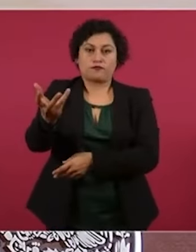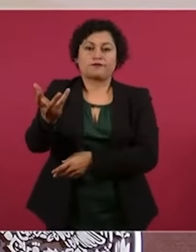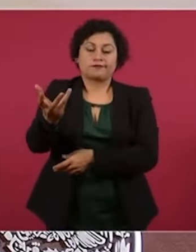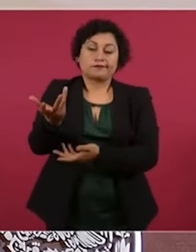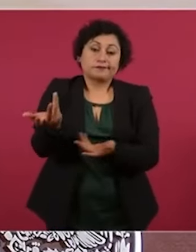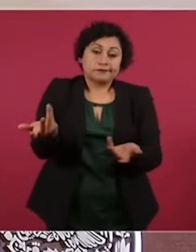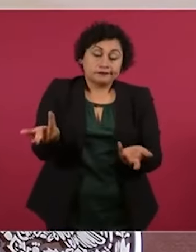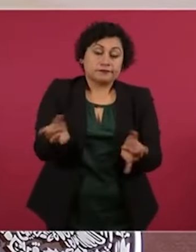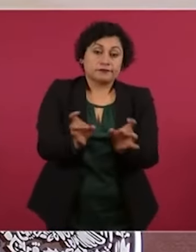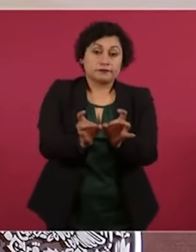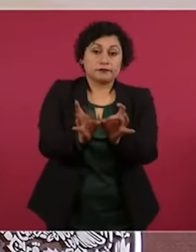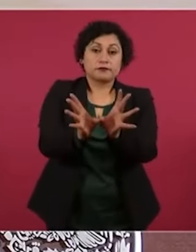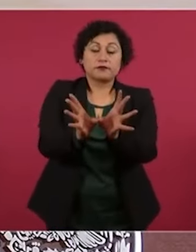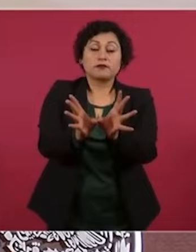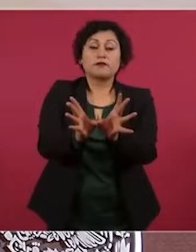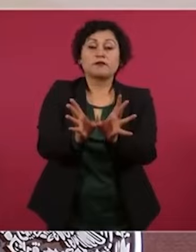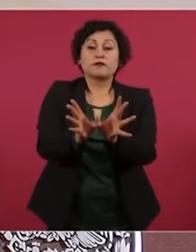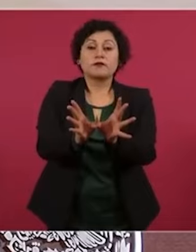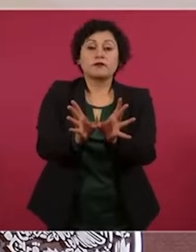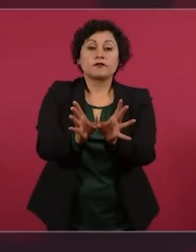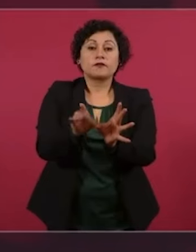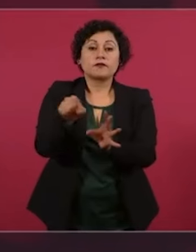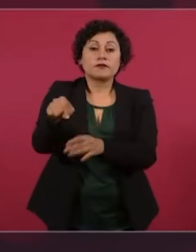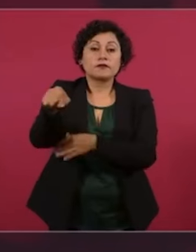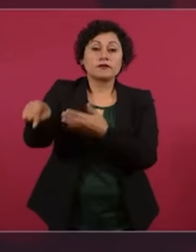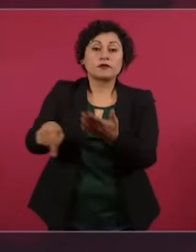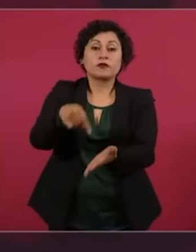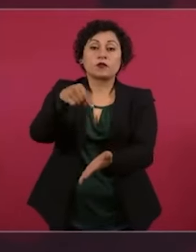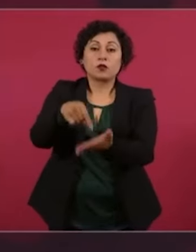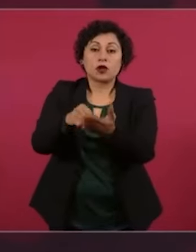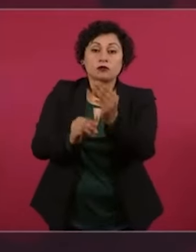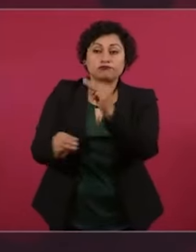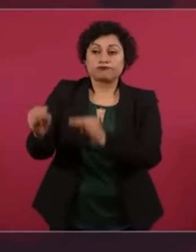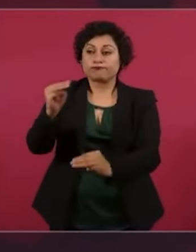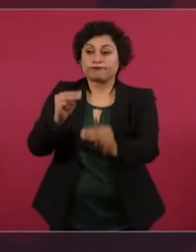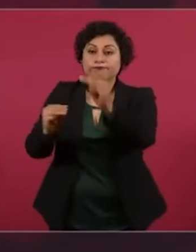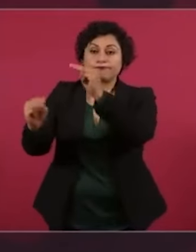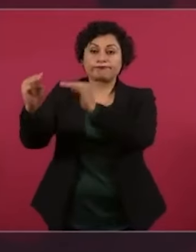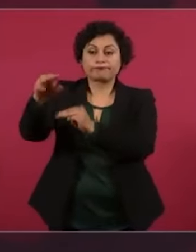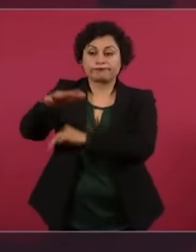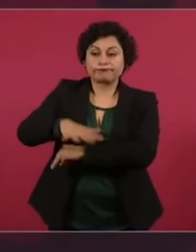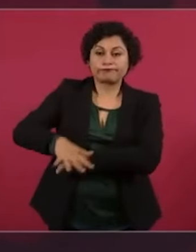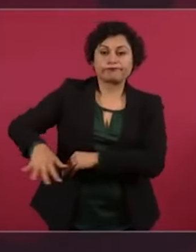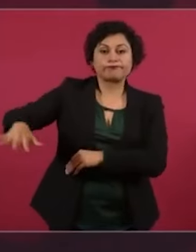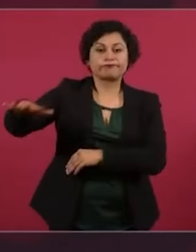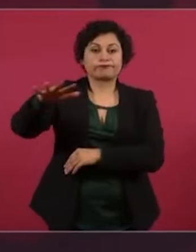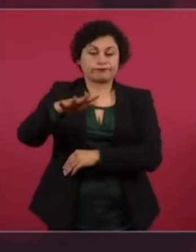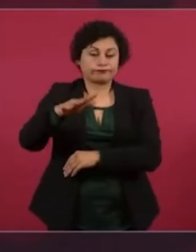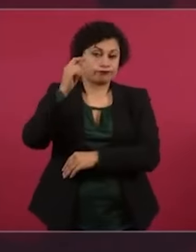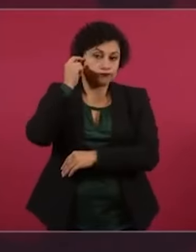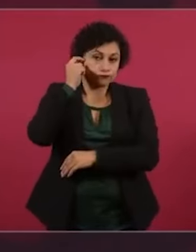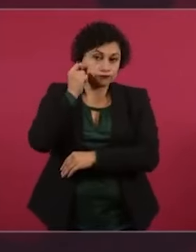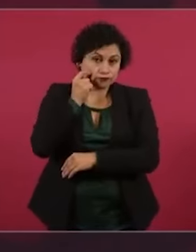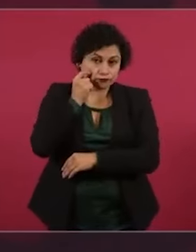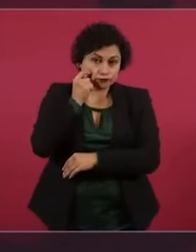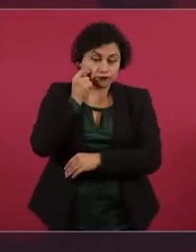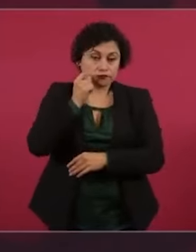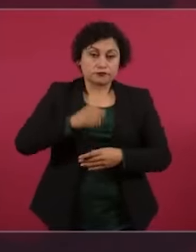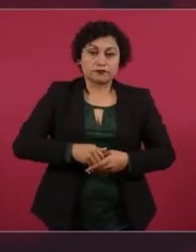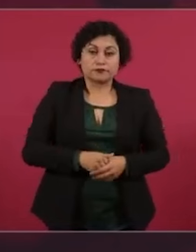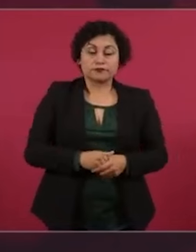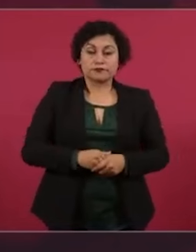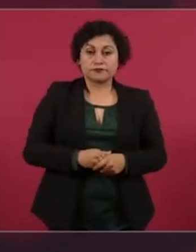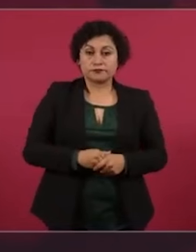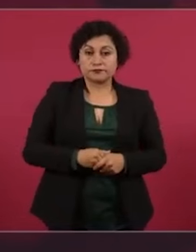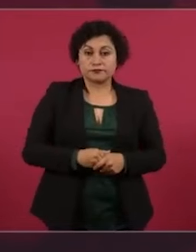operativo en la región, desde ayer. Son hechos que sucedieron en la sierra, en la tierra caliente de Guerrero. Se presume, falta tener toda la información, de que